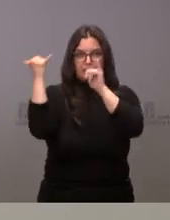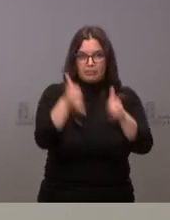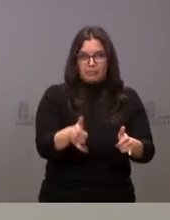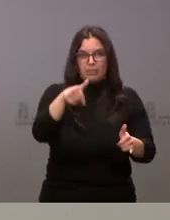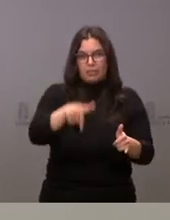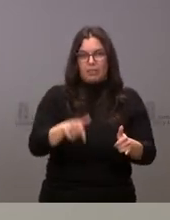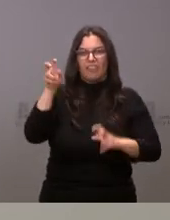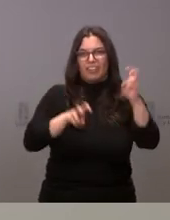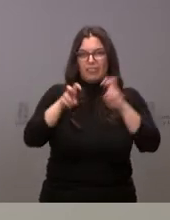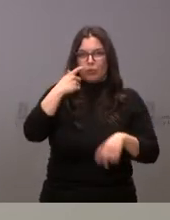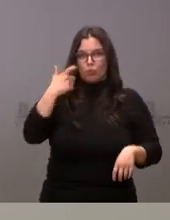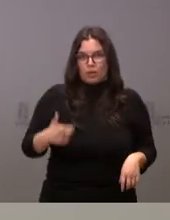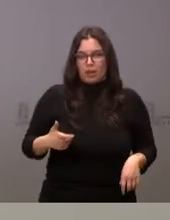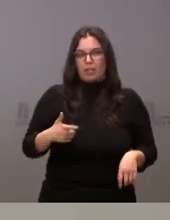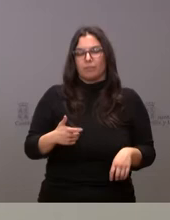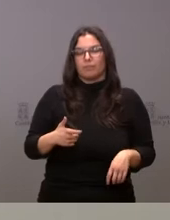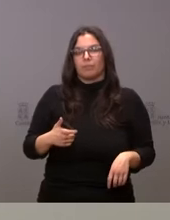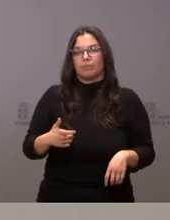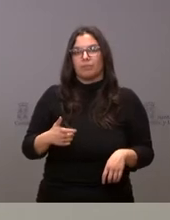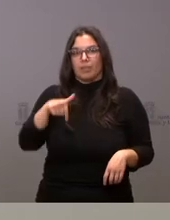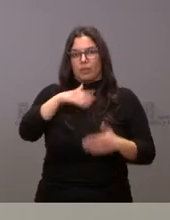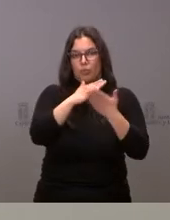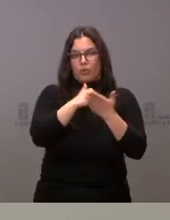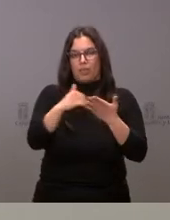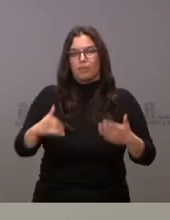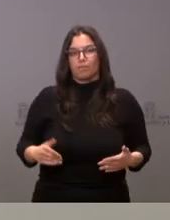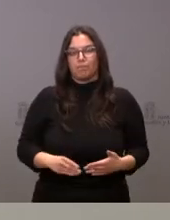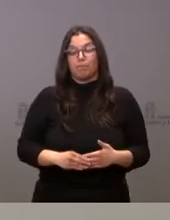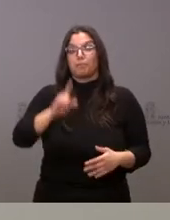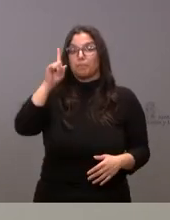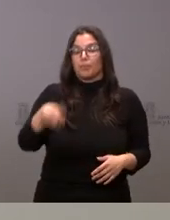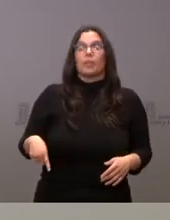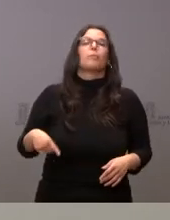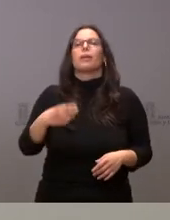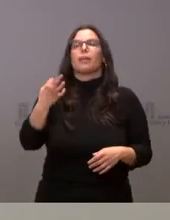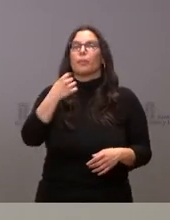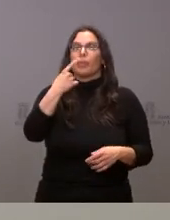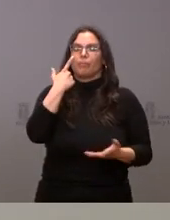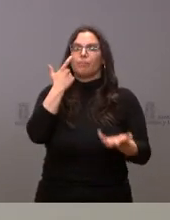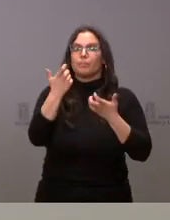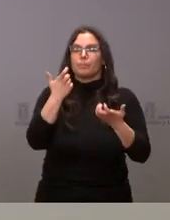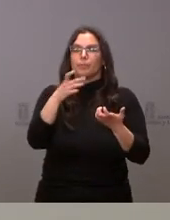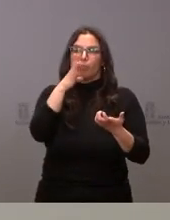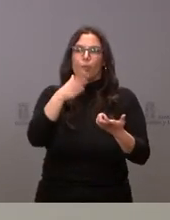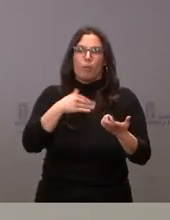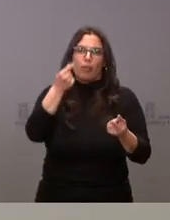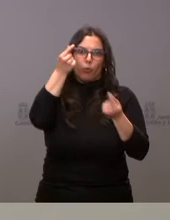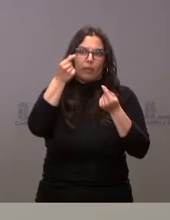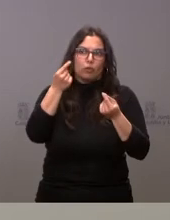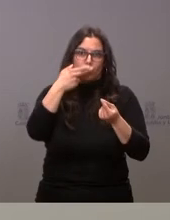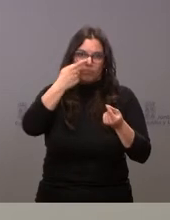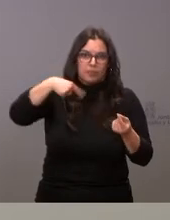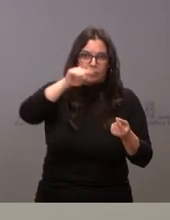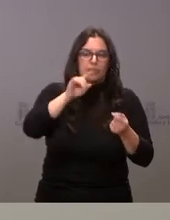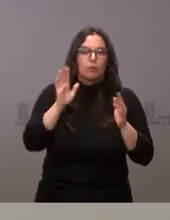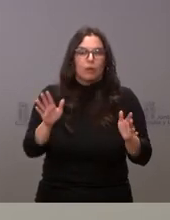procedentes de Ucrania y del conflicto en nuestra comunidad autónoma y también les tengo que significar porque pueda ser un dato de interés para todos ustedes